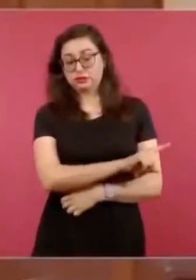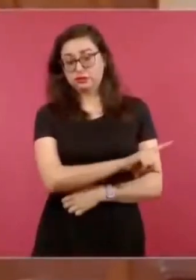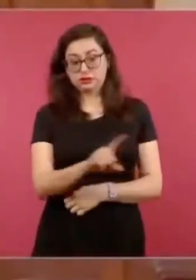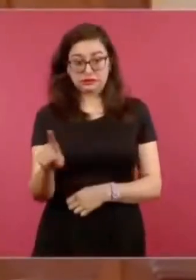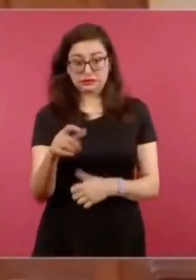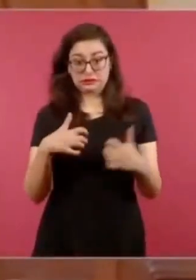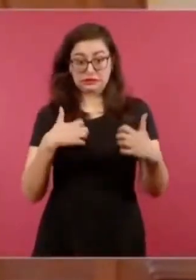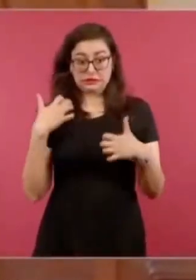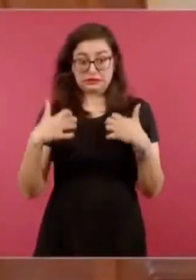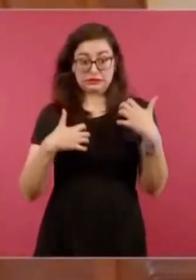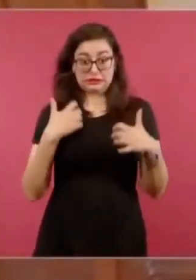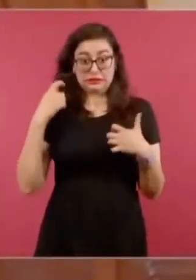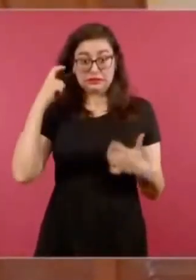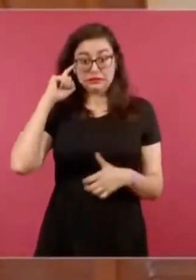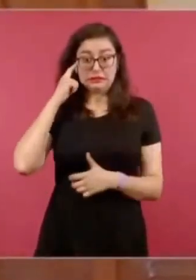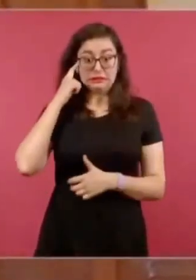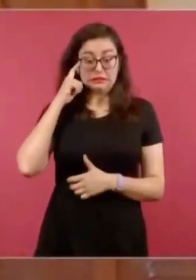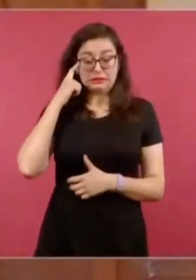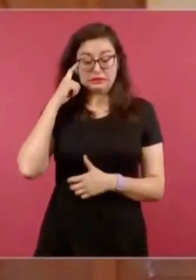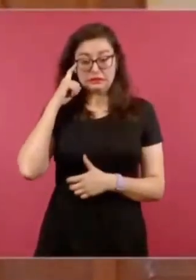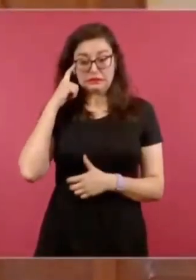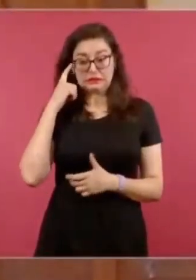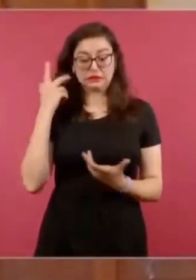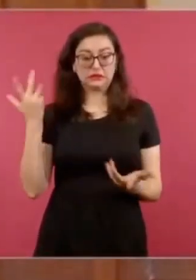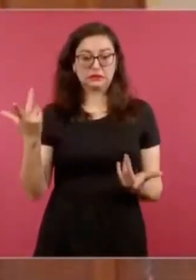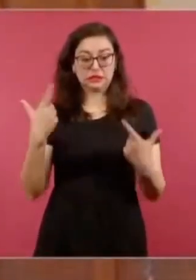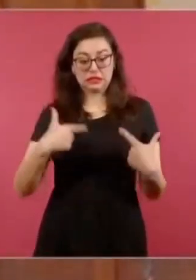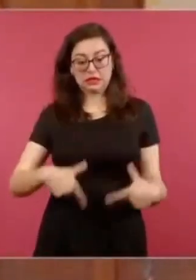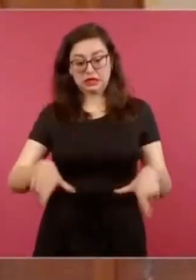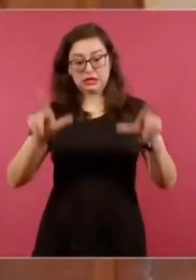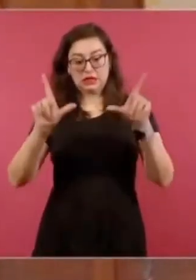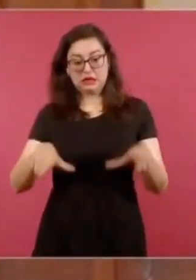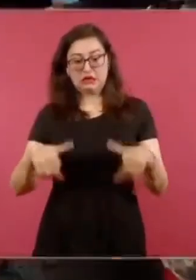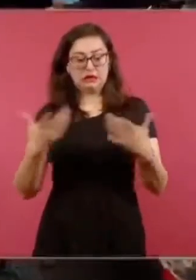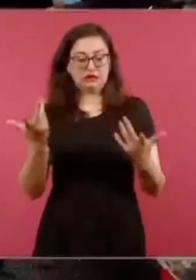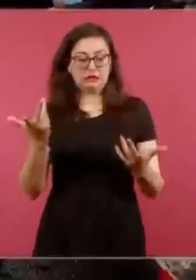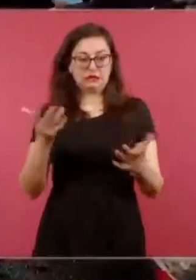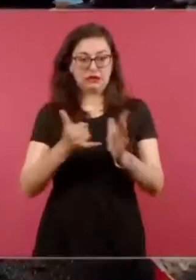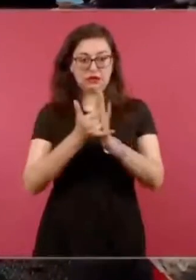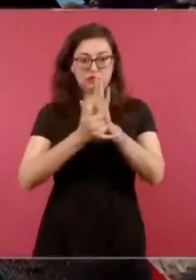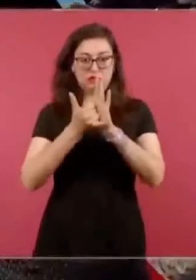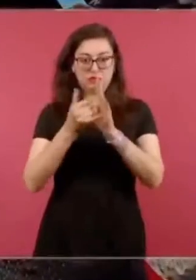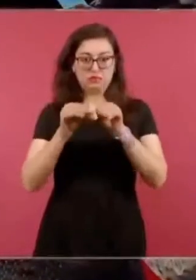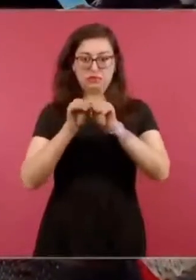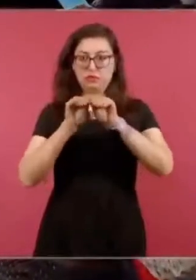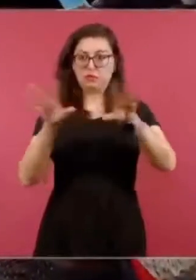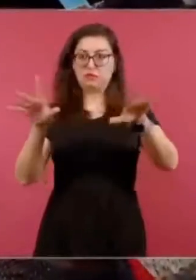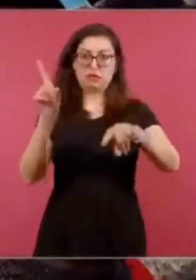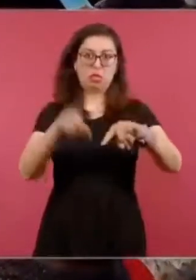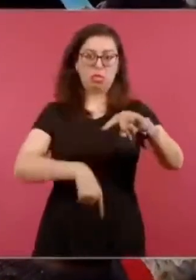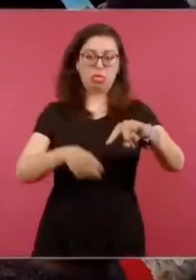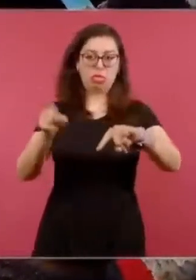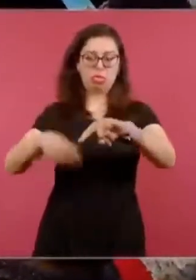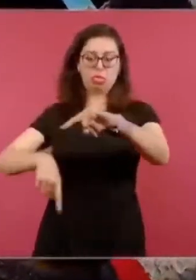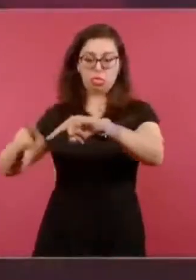nos bajan con nuestra conferencia.